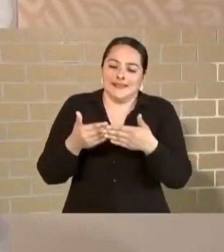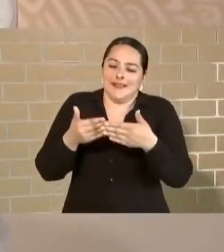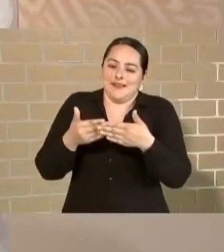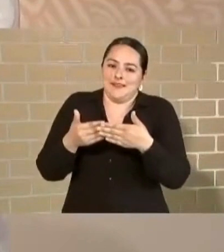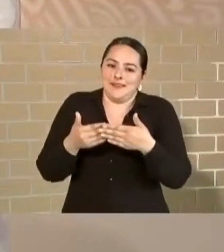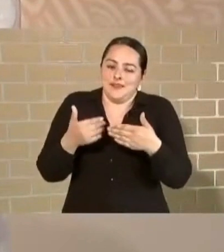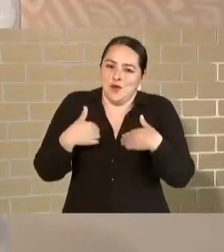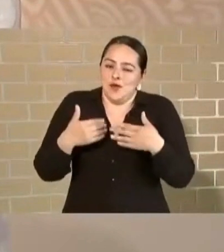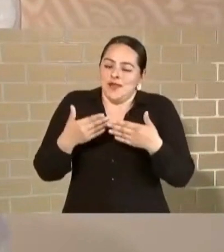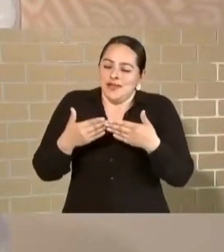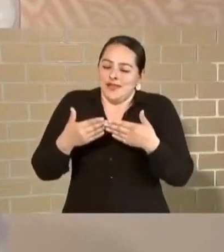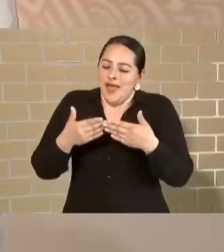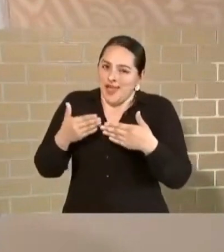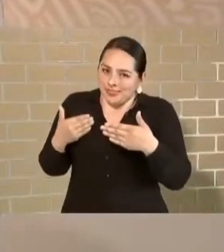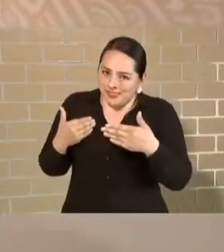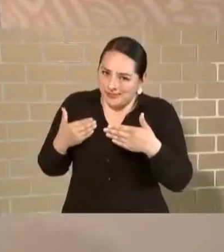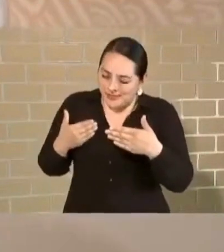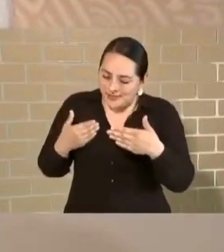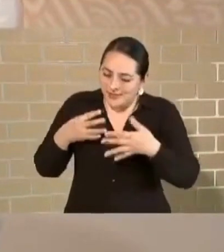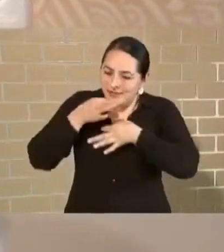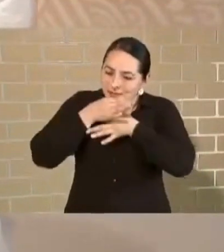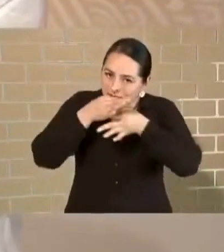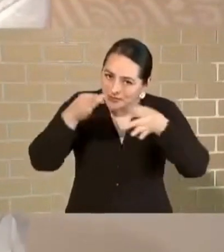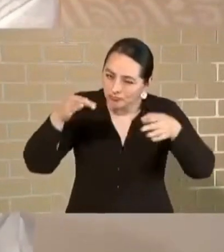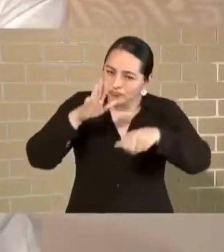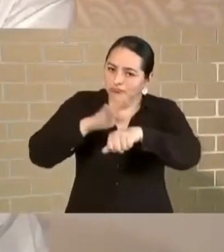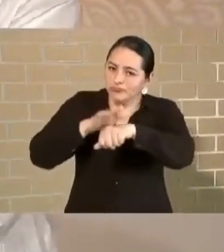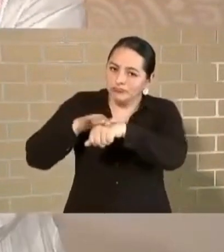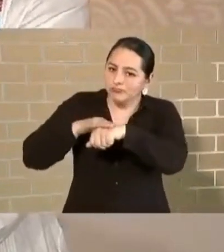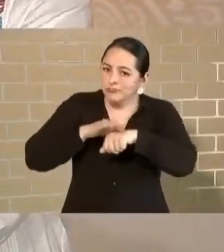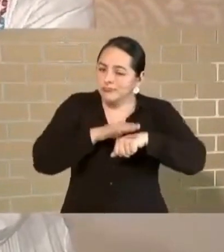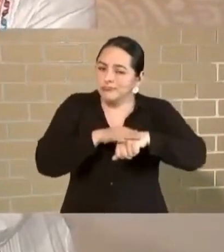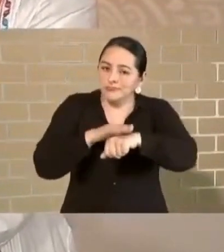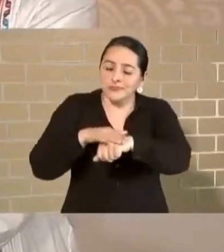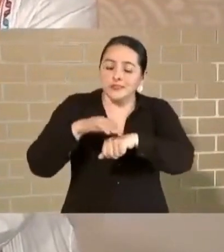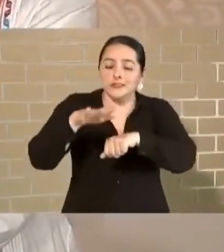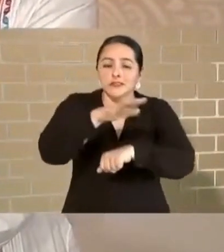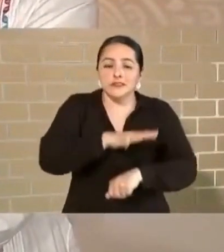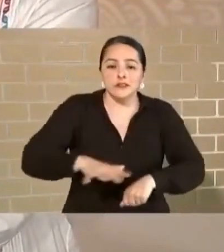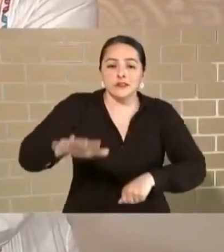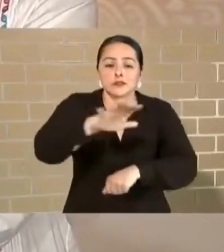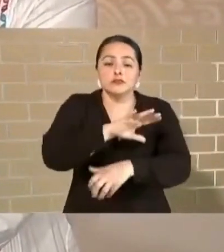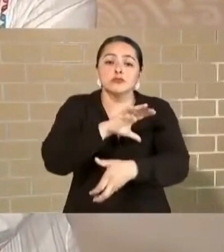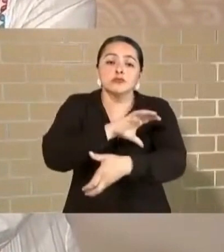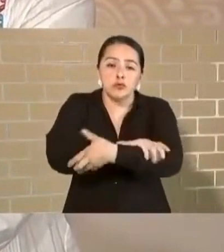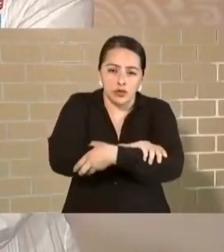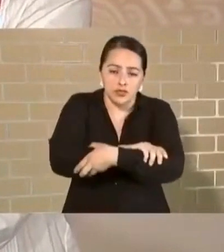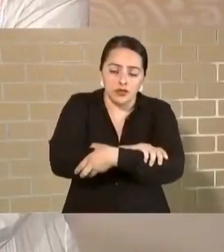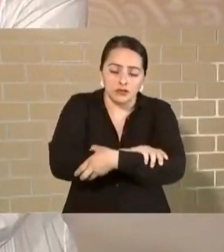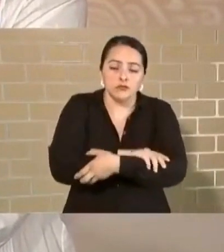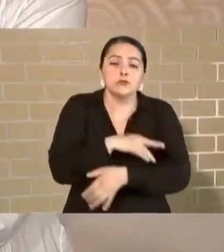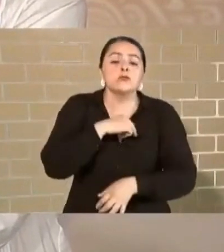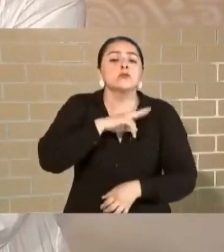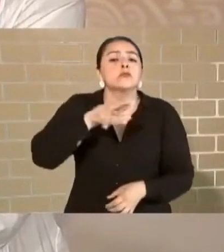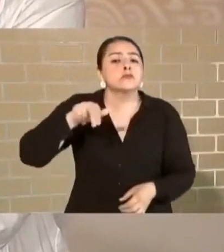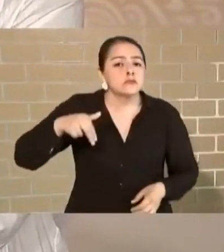a los habitantes de este municipio de Solidaridad. Vamos a trabajar